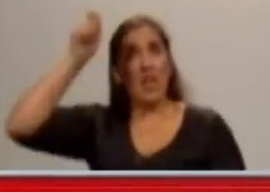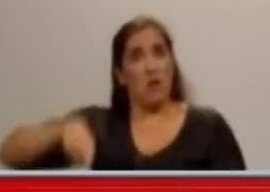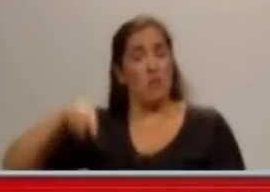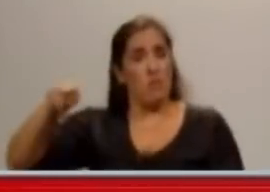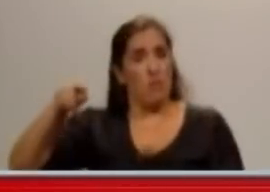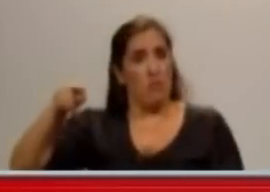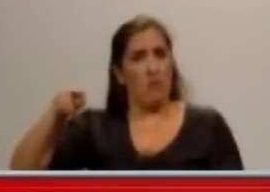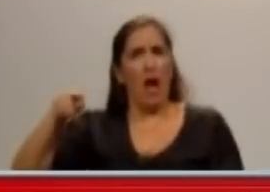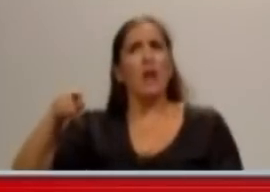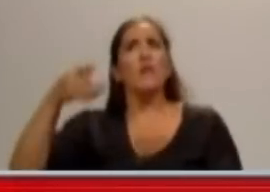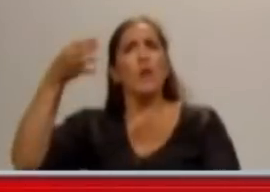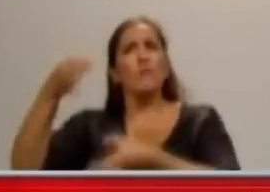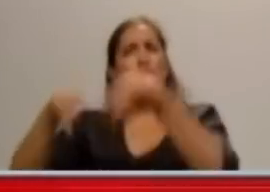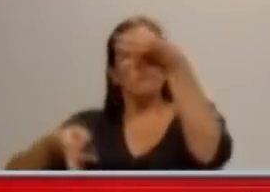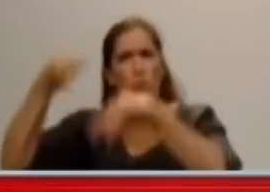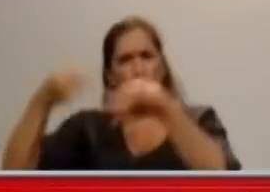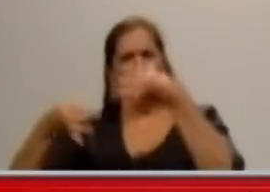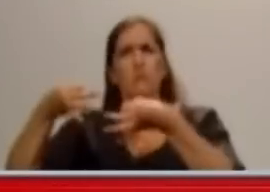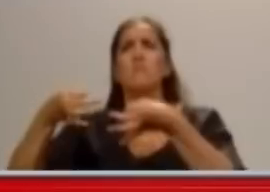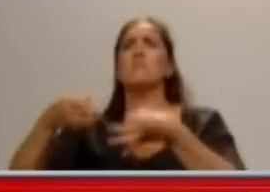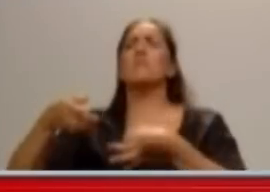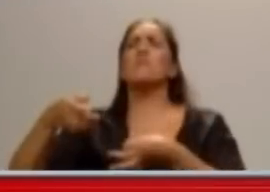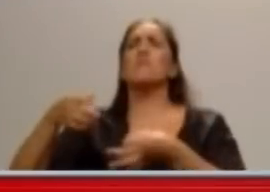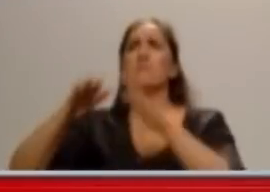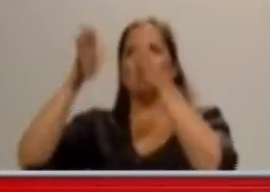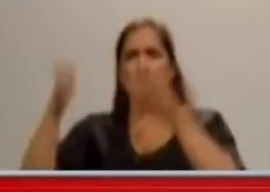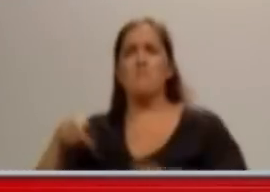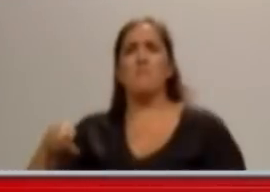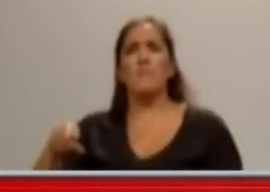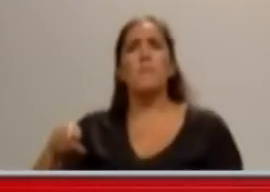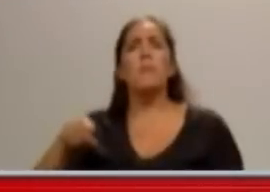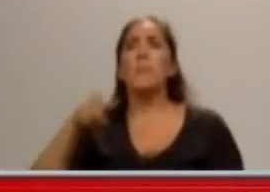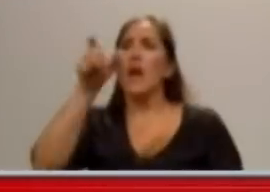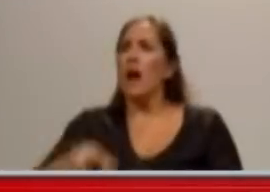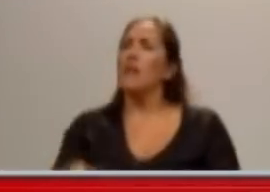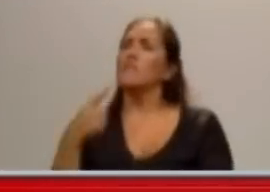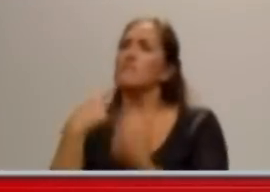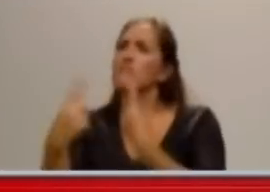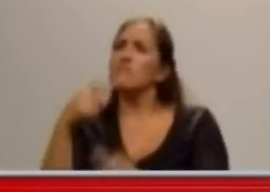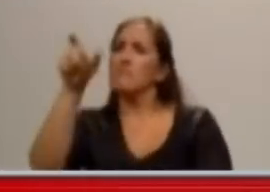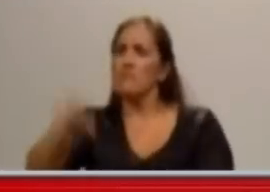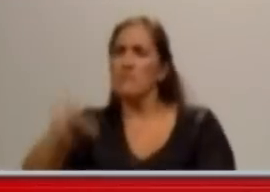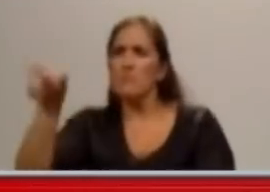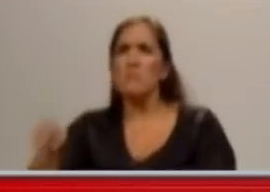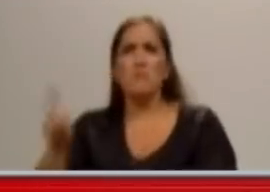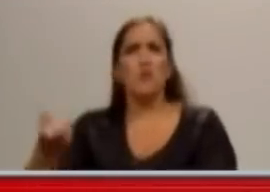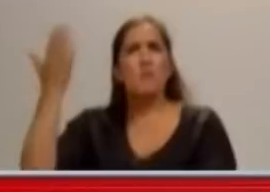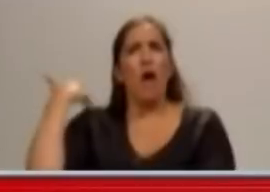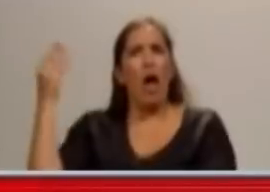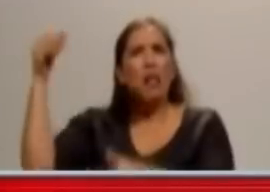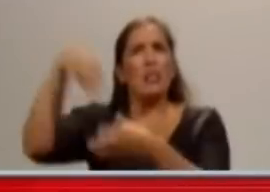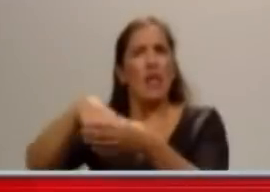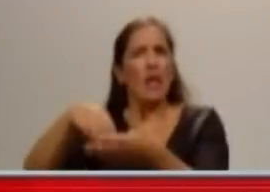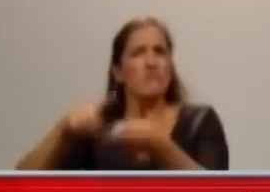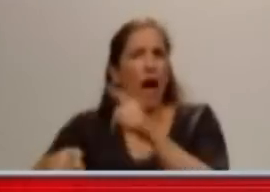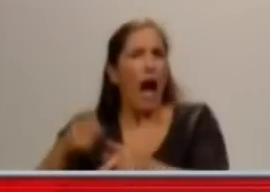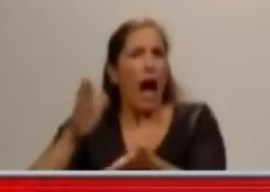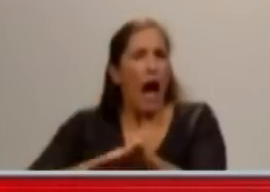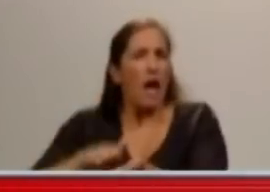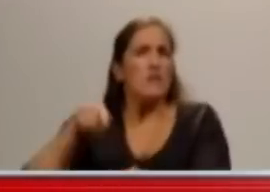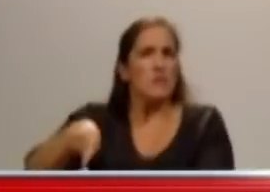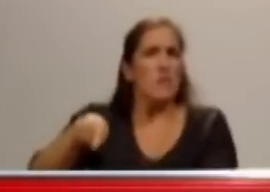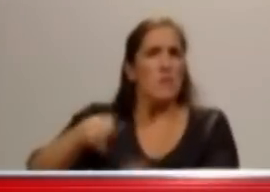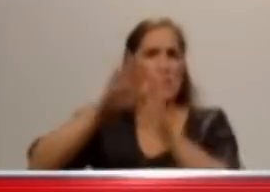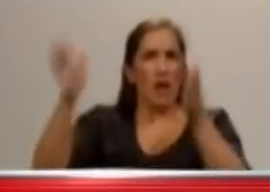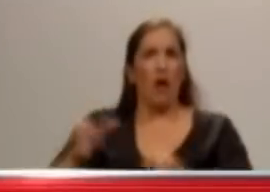dice Esteche es absolutamente cierto. Por eso doy este dato de eso del 2007, que a lo mejor para muchos pasiones del vecino, porque nos tomamos el